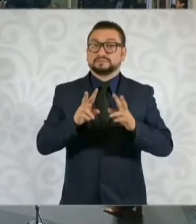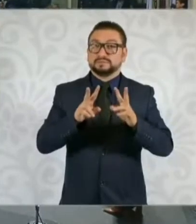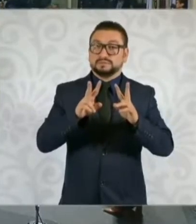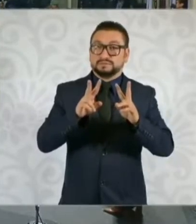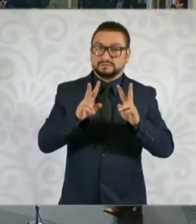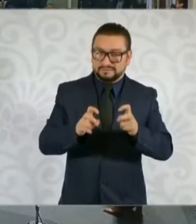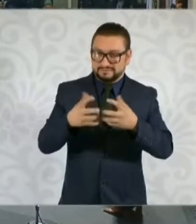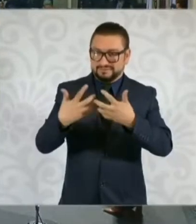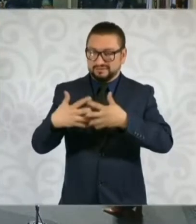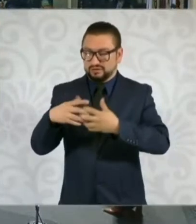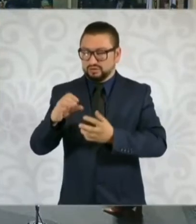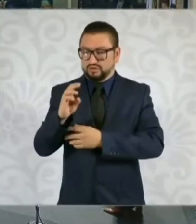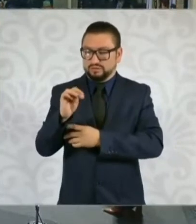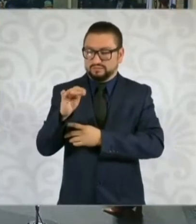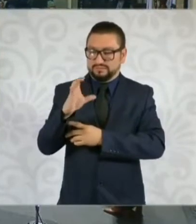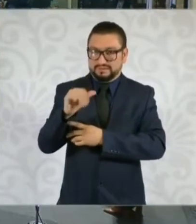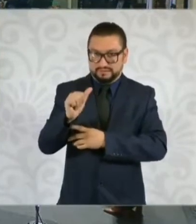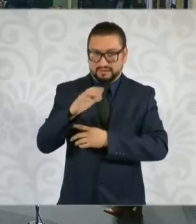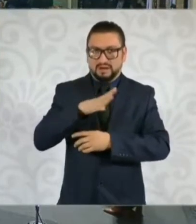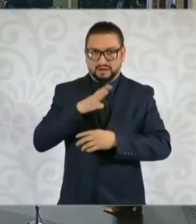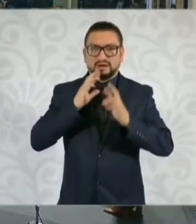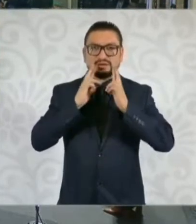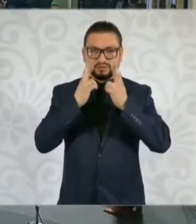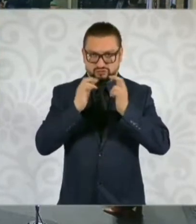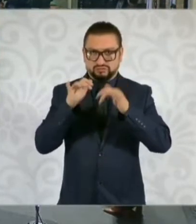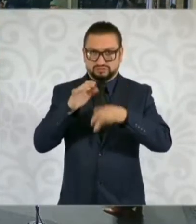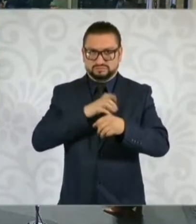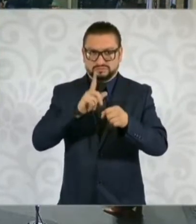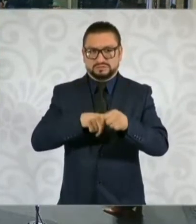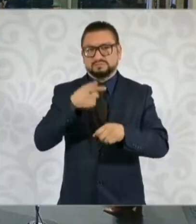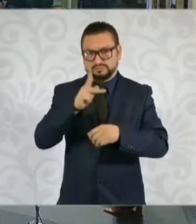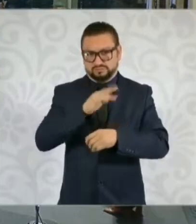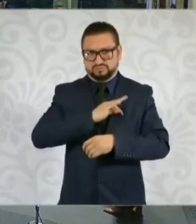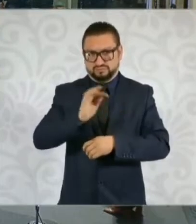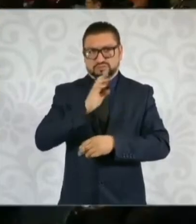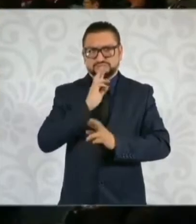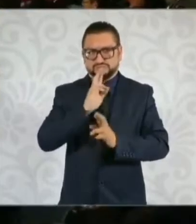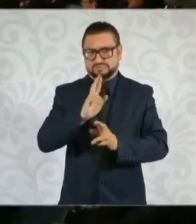refinería Olmeca está programada una reunión específica para ello, pero voy a responder a la pregunta.